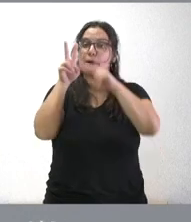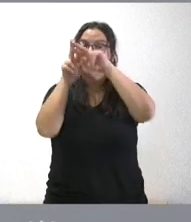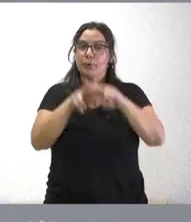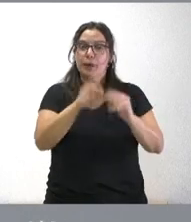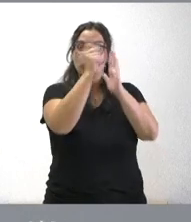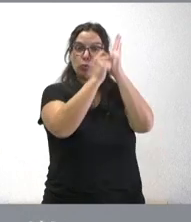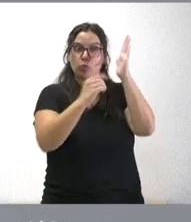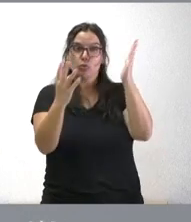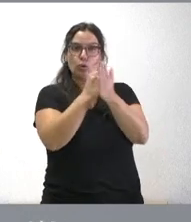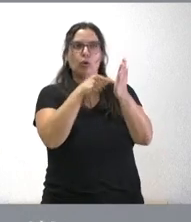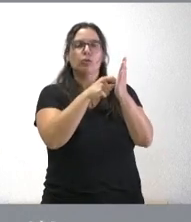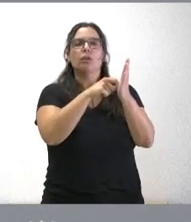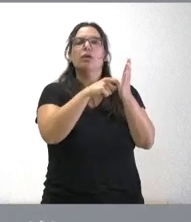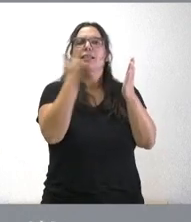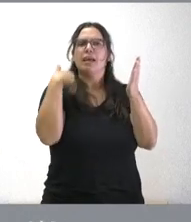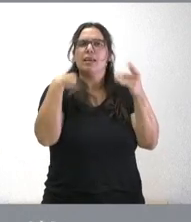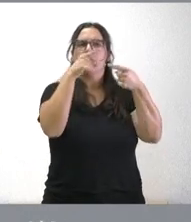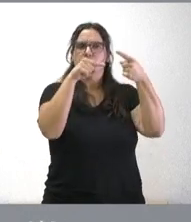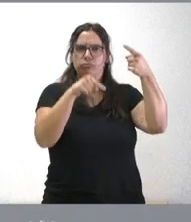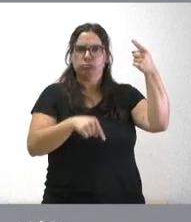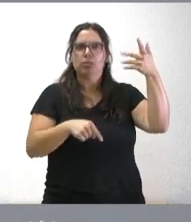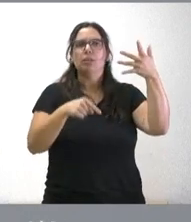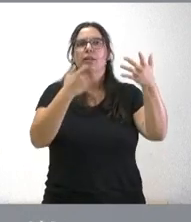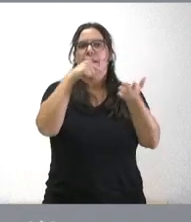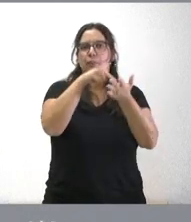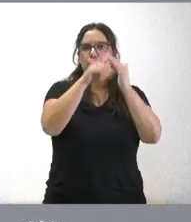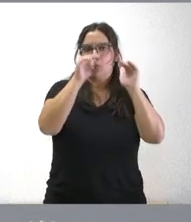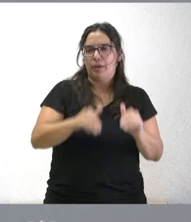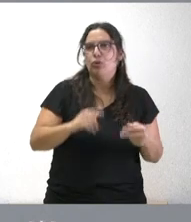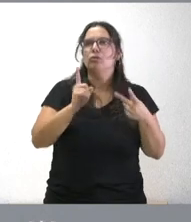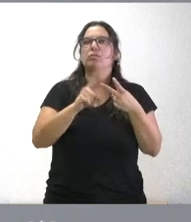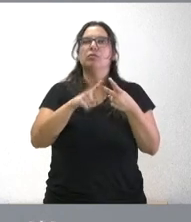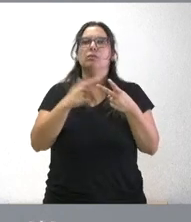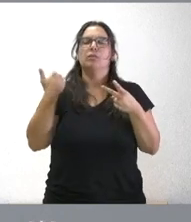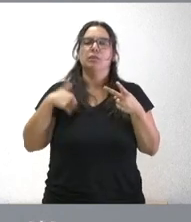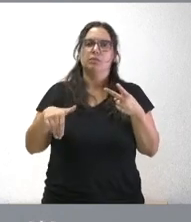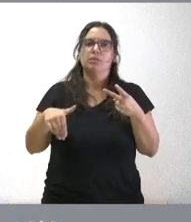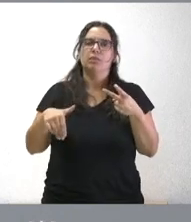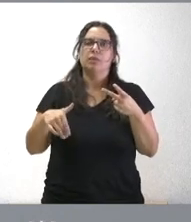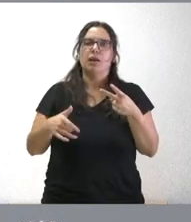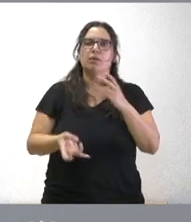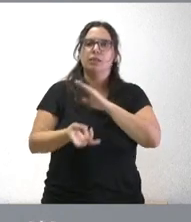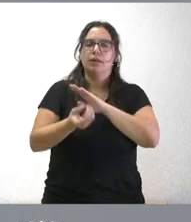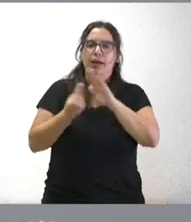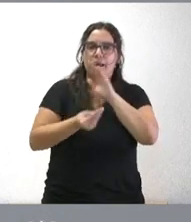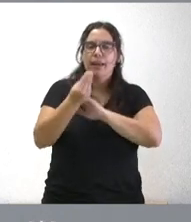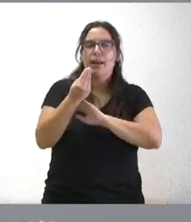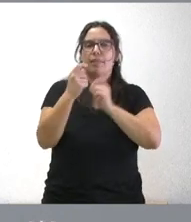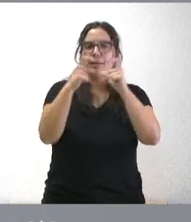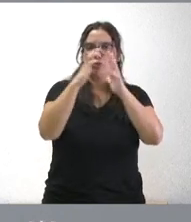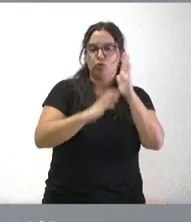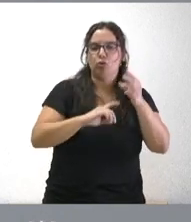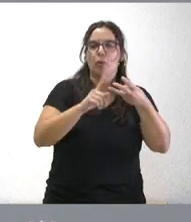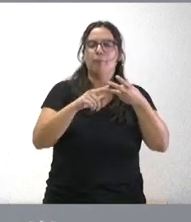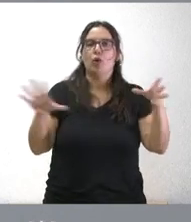fíjese hemos bajado impuestos hemos puesto en marcha ese bono nacimiento el bono